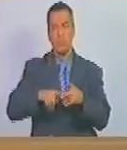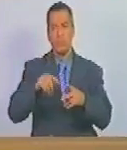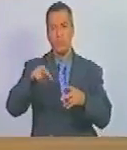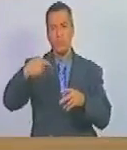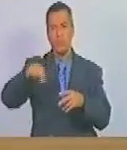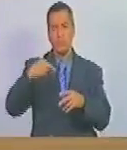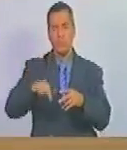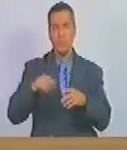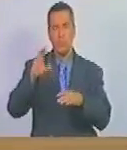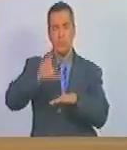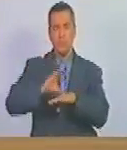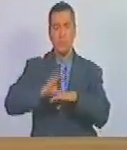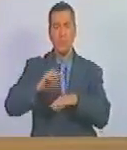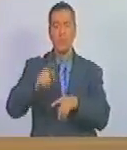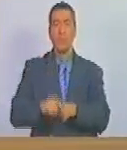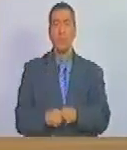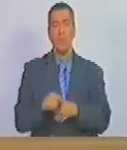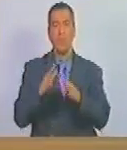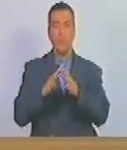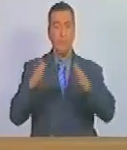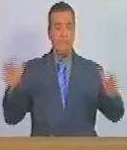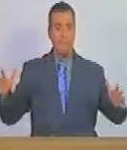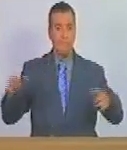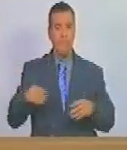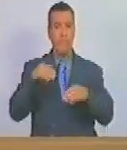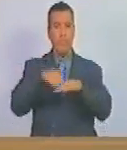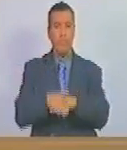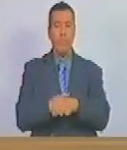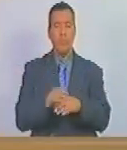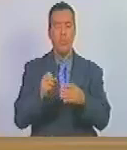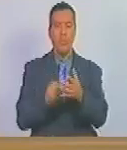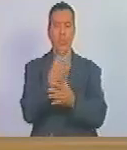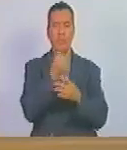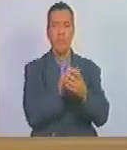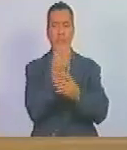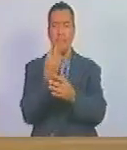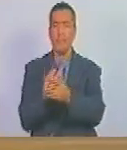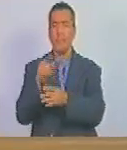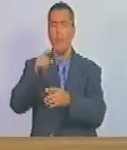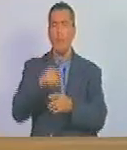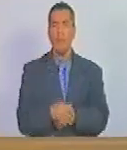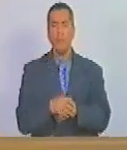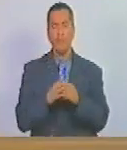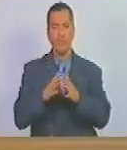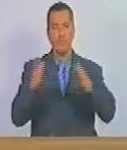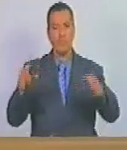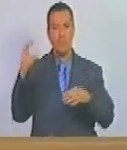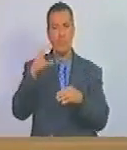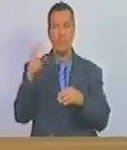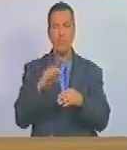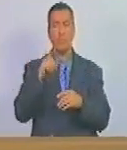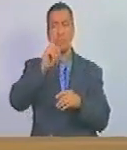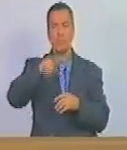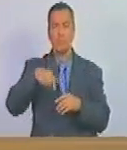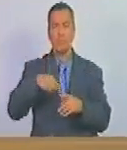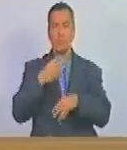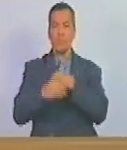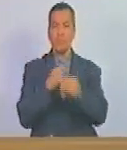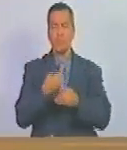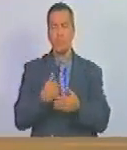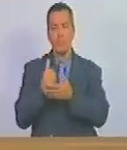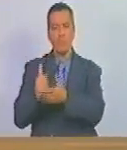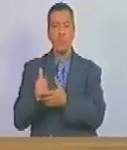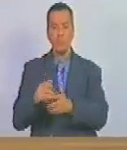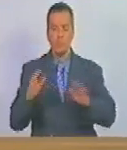natural de la ciudad siendo el más grande reservorio de la flora y de la fauna del ámbito caraqueño así ha servido